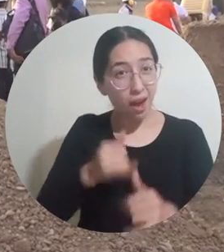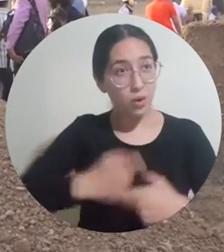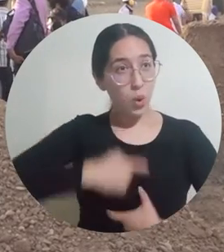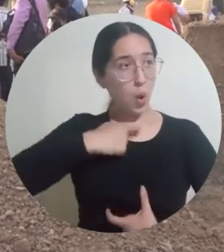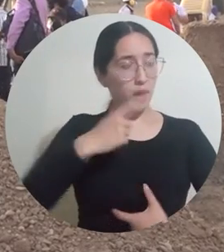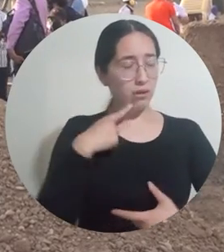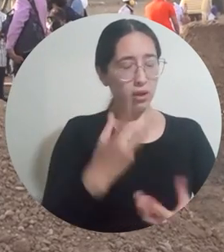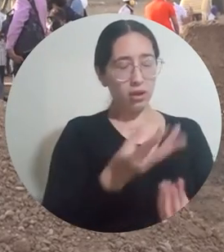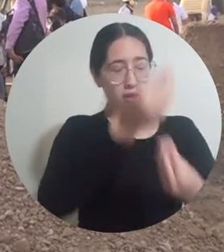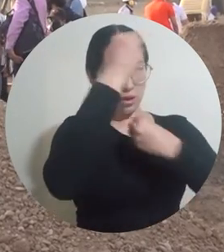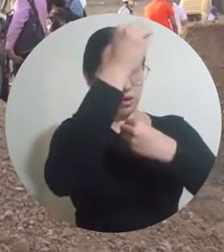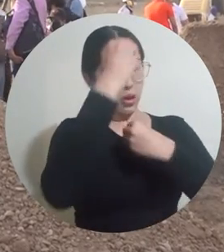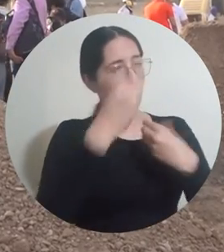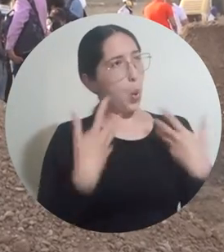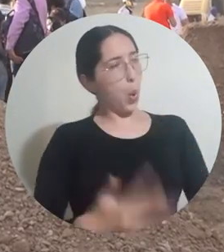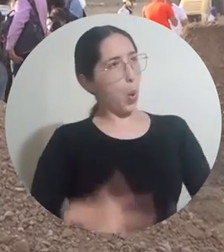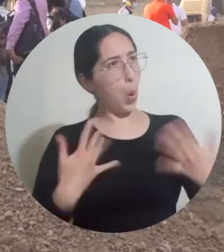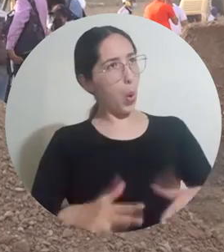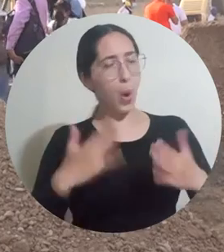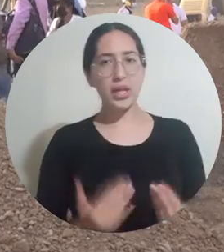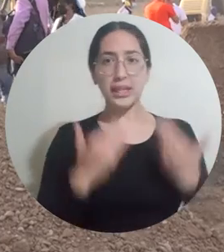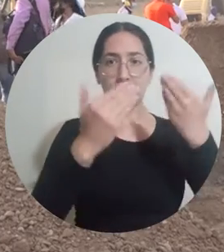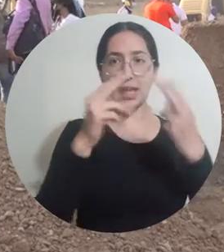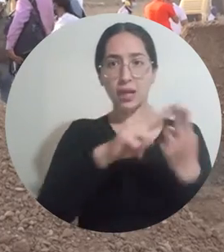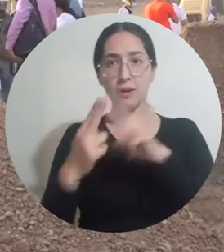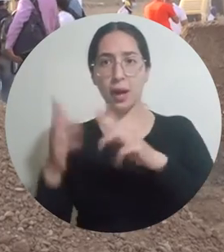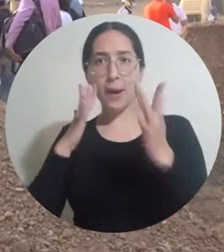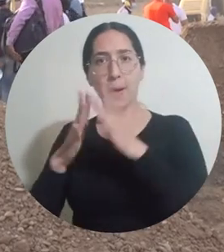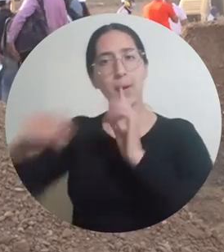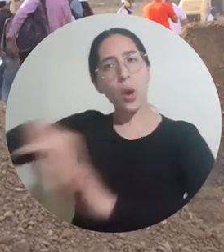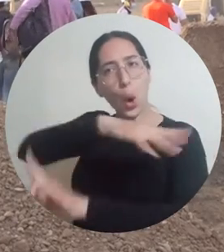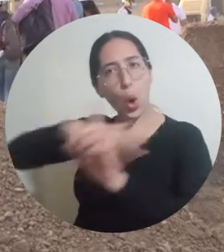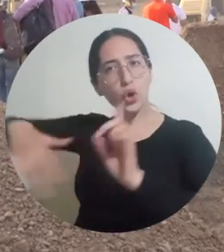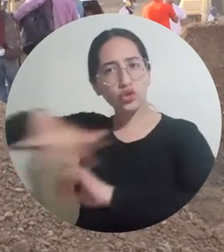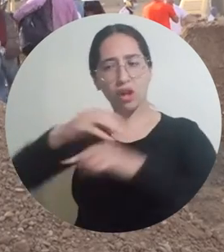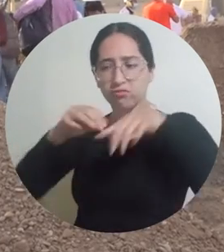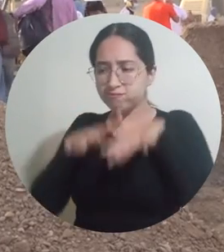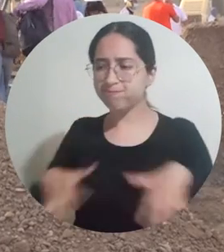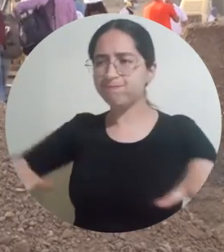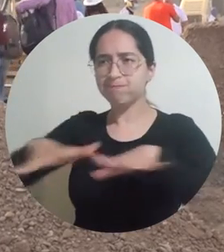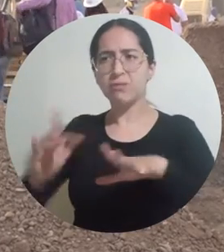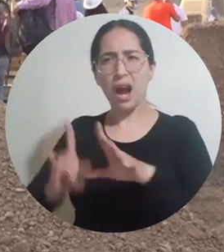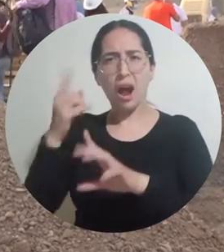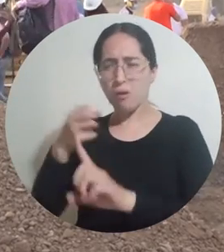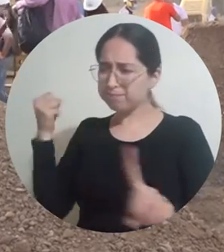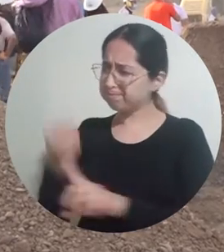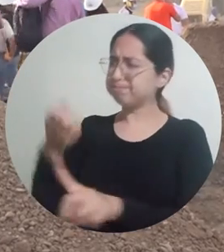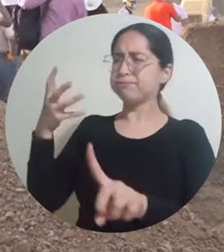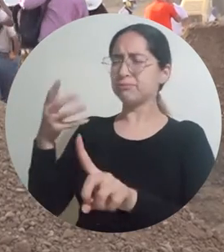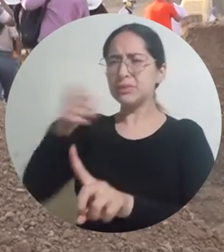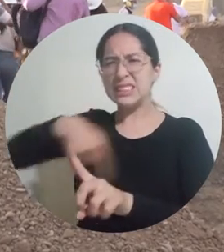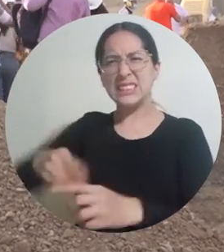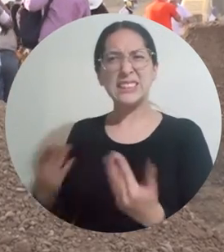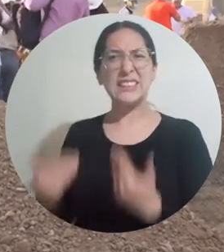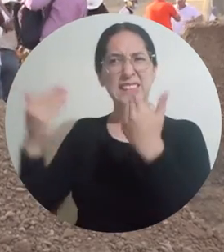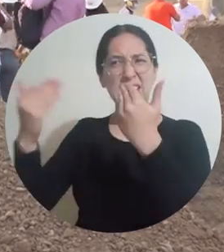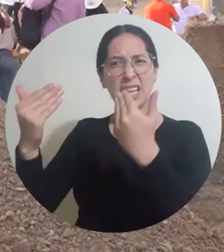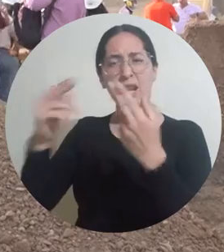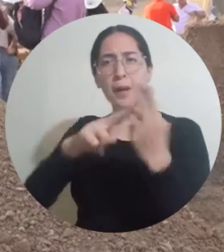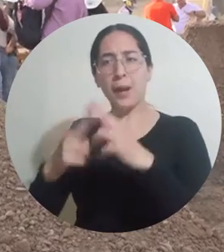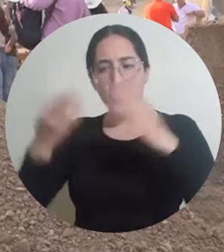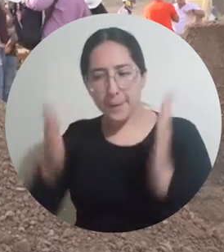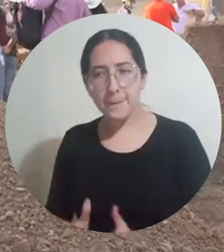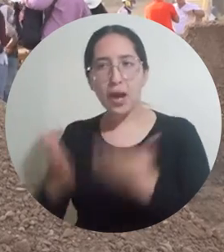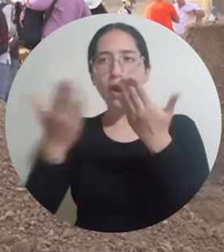contacto con una obra real, en contexto, en territorio, una obra que puede tener un impacto tan significativo al permitir